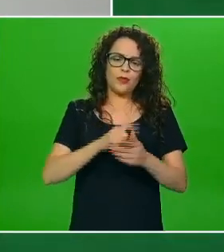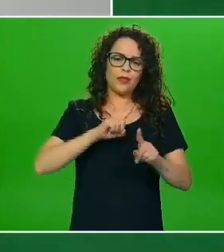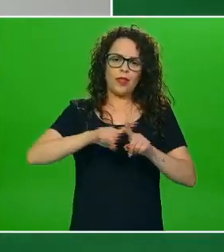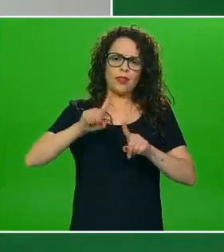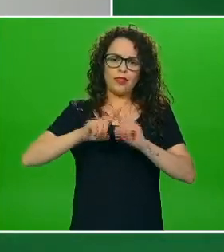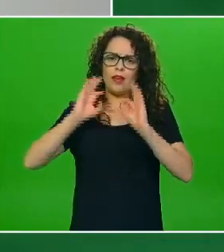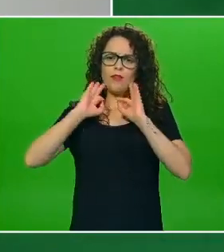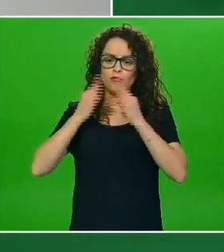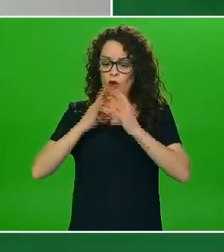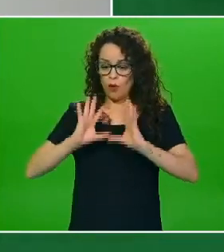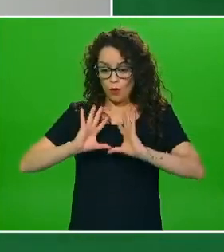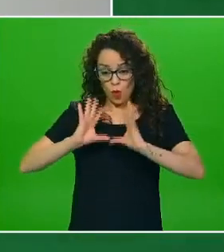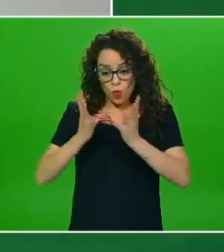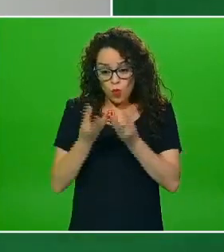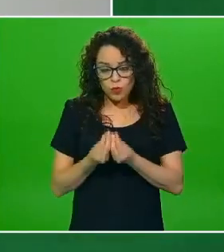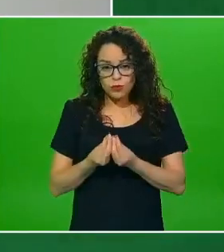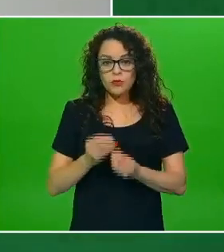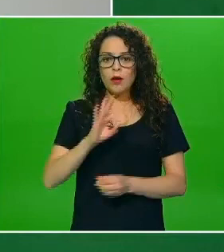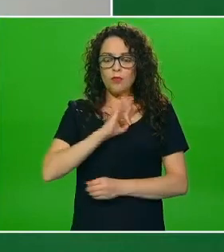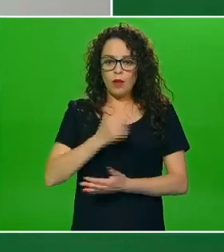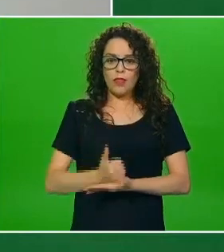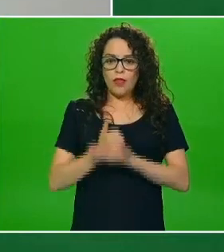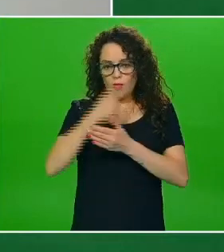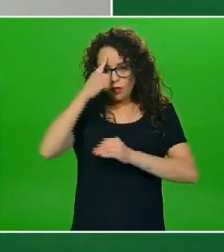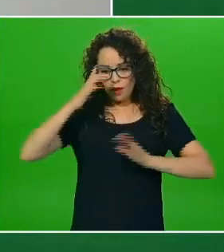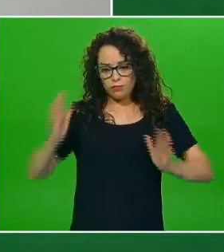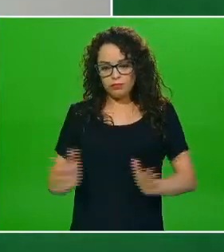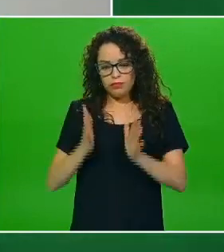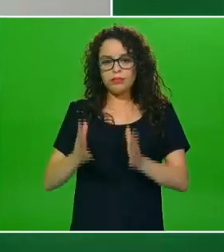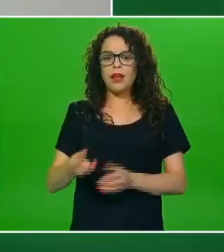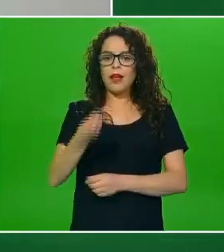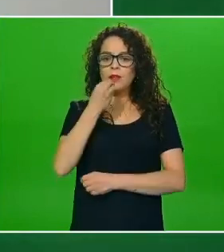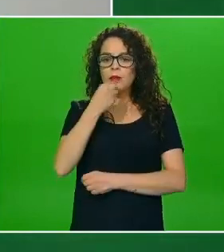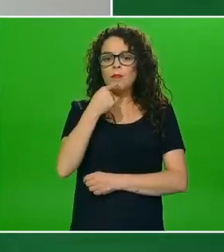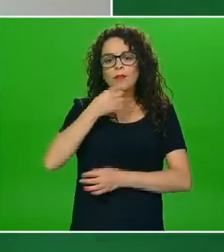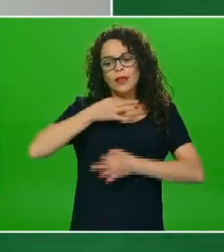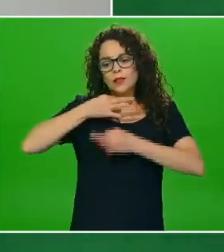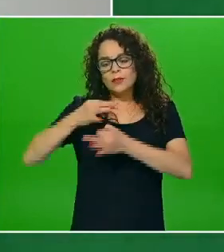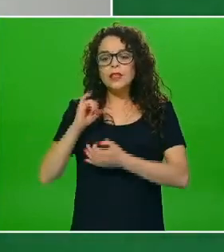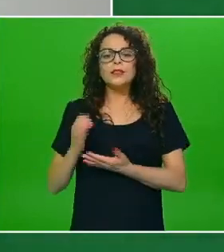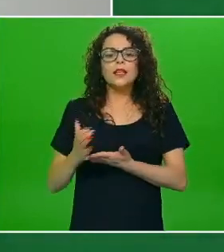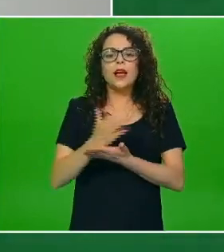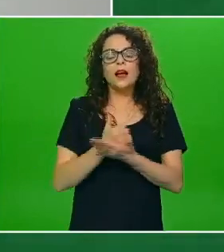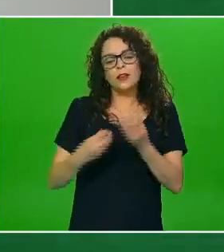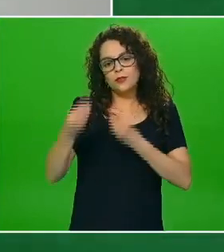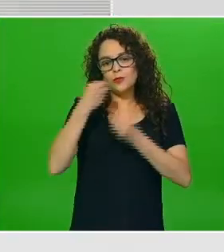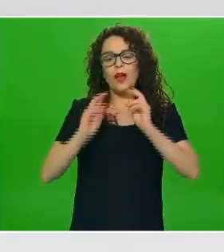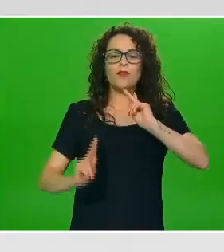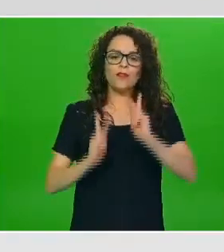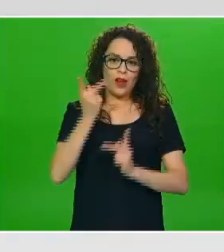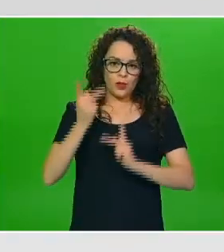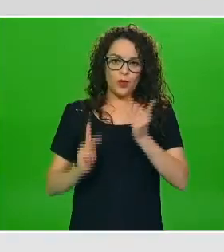conjuntas podrán fomentar pues el gusto y el consumo